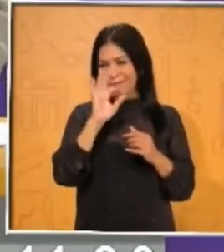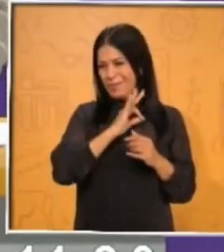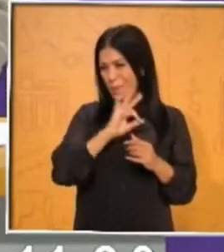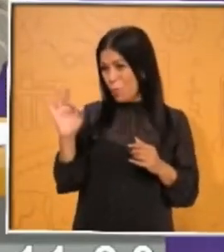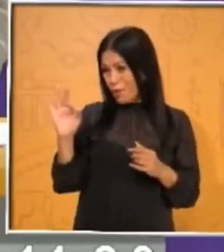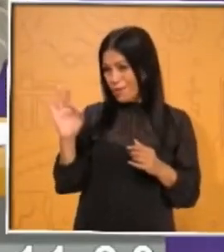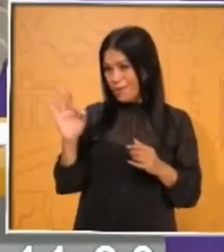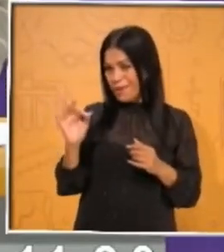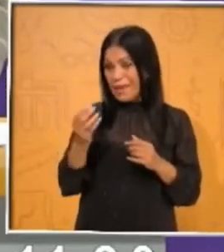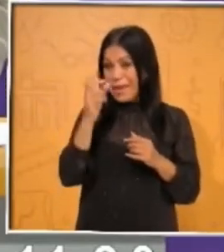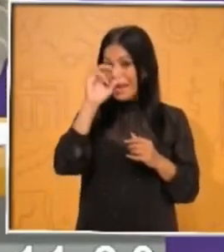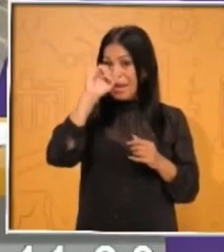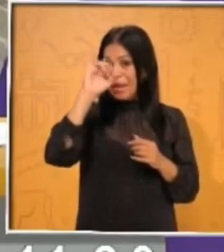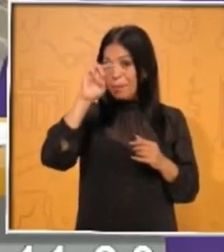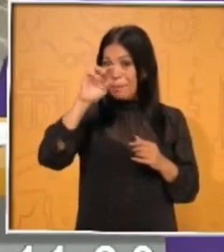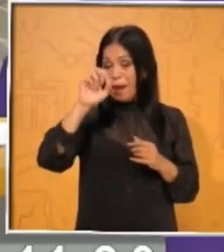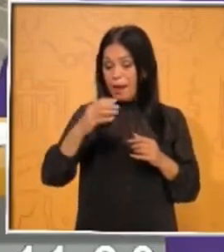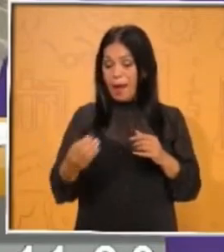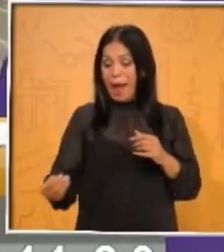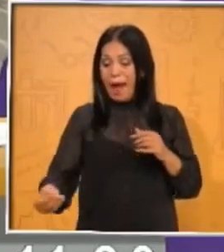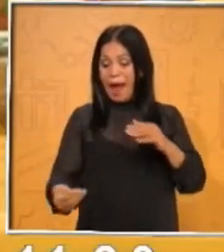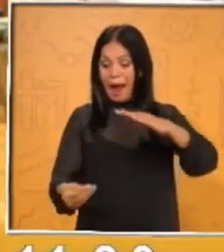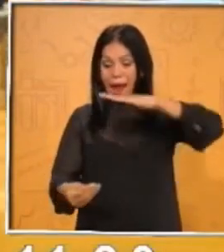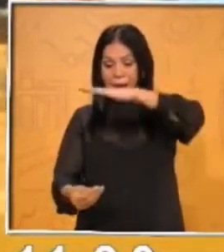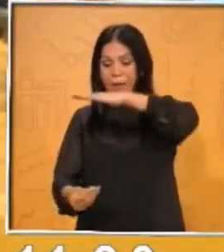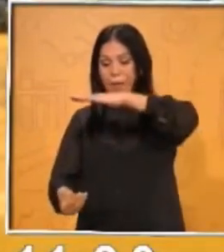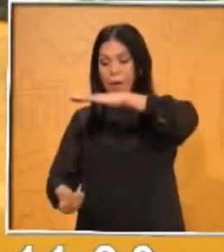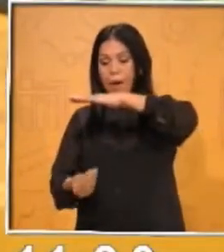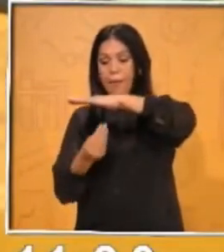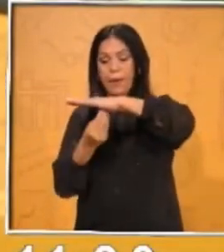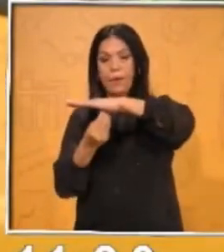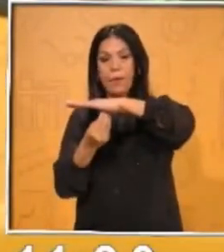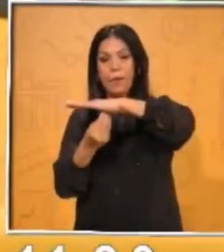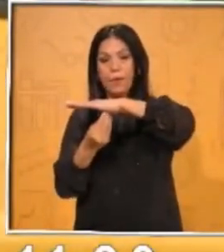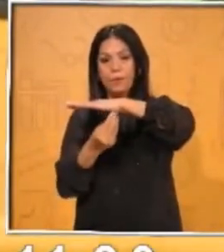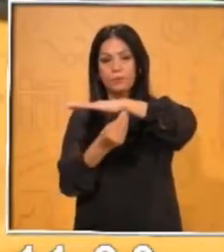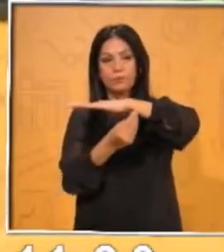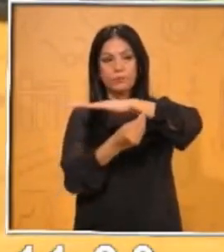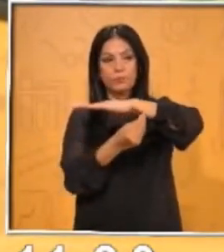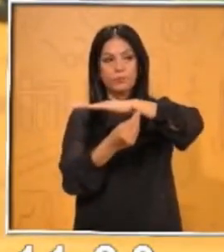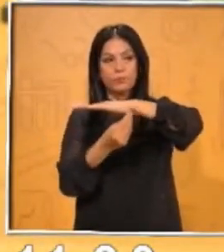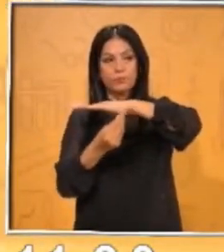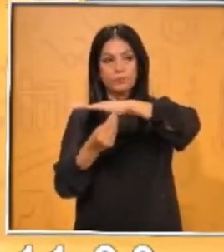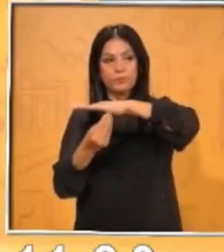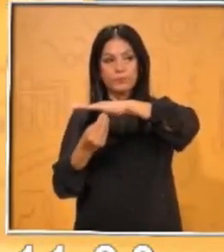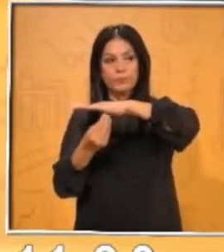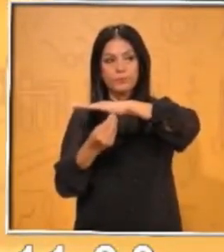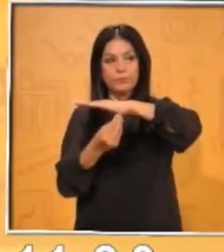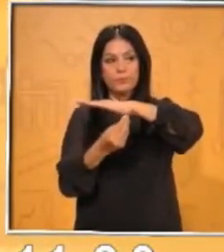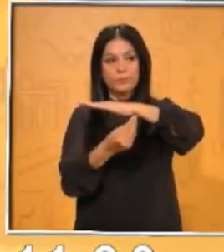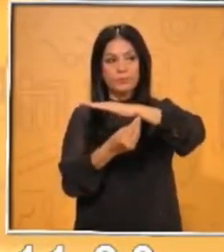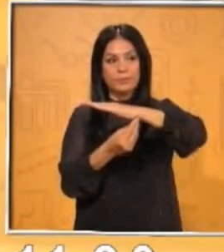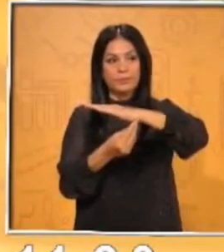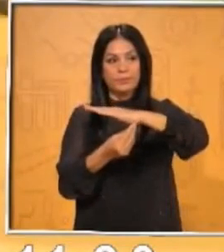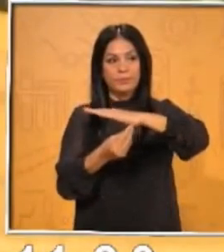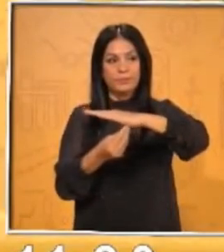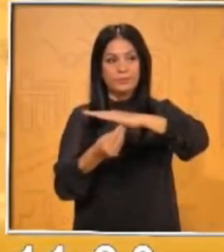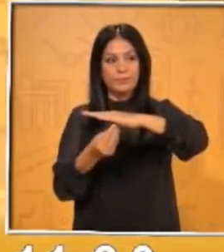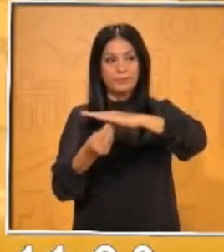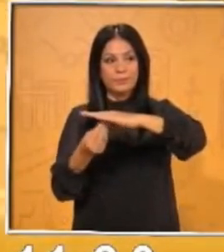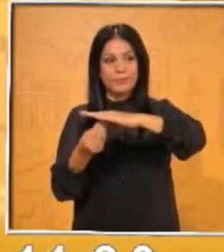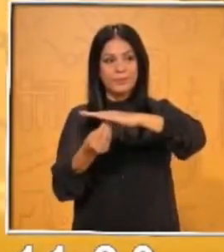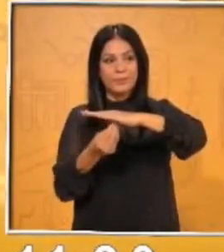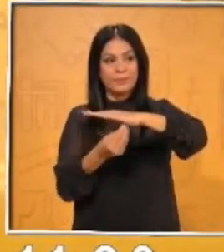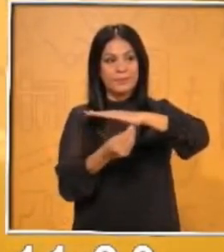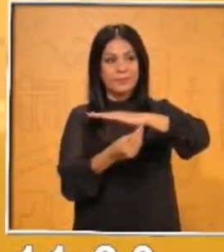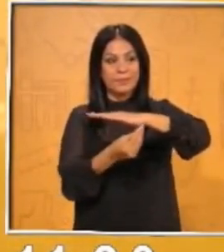poner el imán aquí abajo y como pasa el magnetismo, si se fijan, alcanzan a ver los clavos, se van moviendo un poco